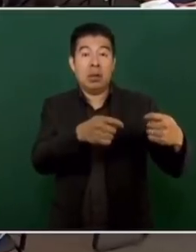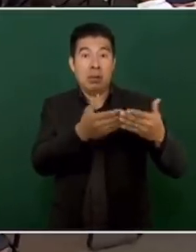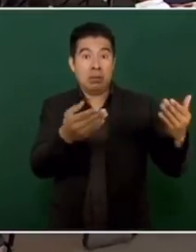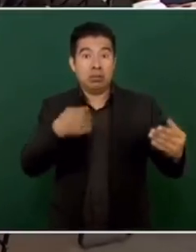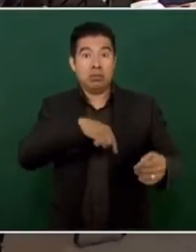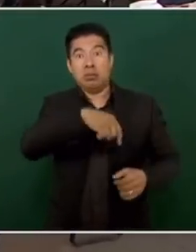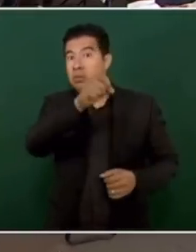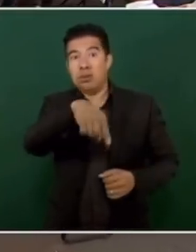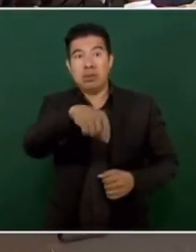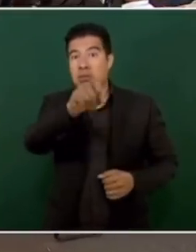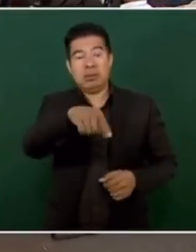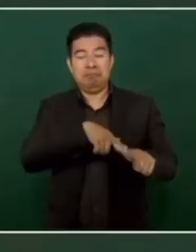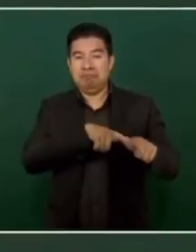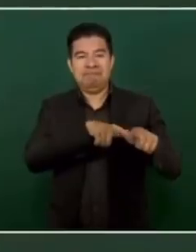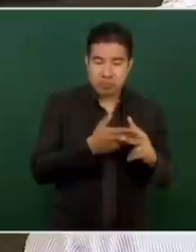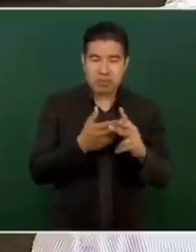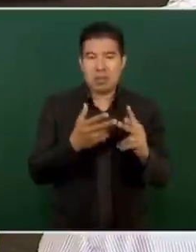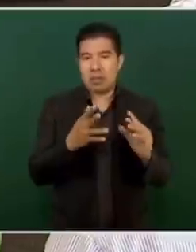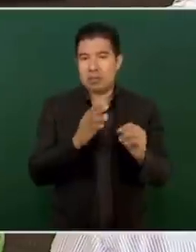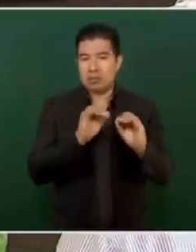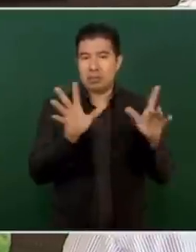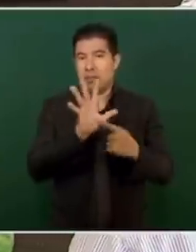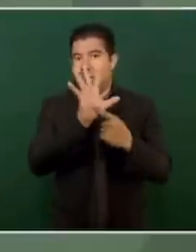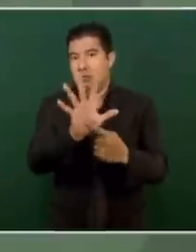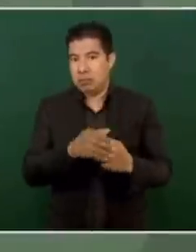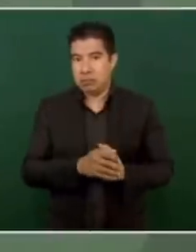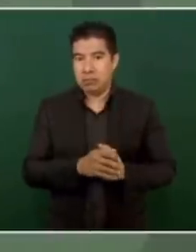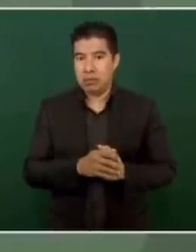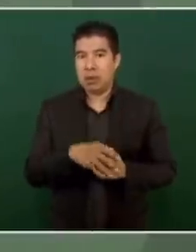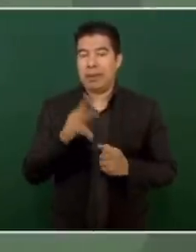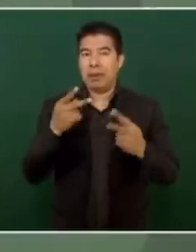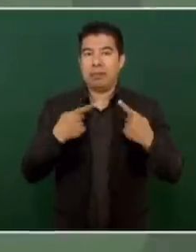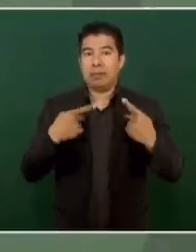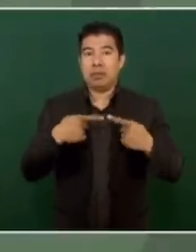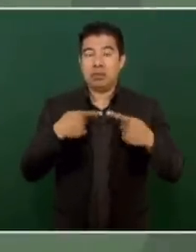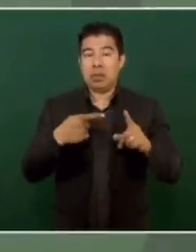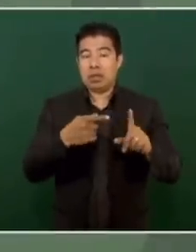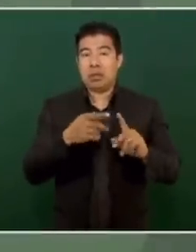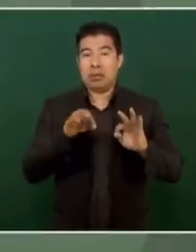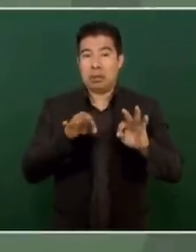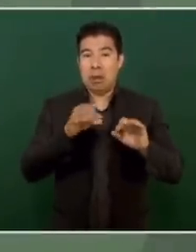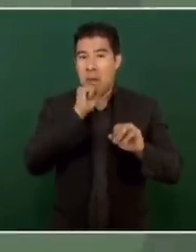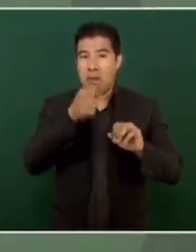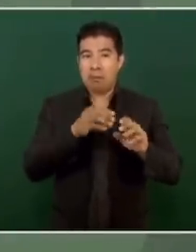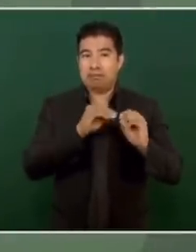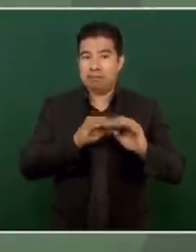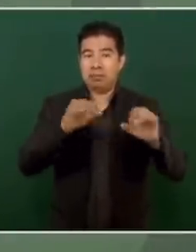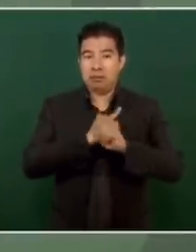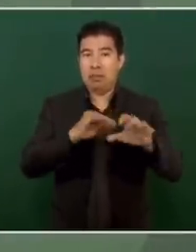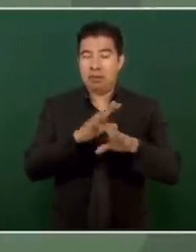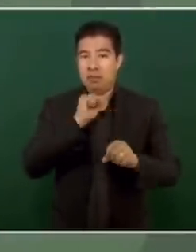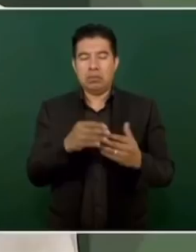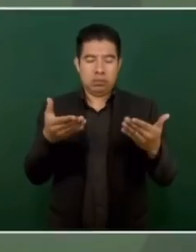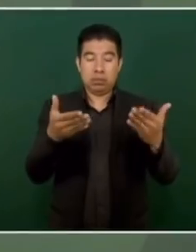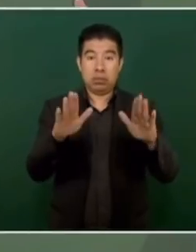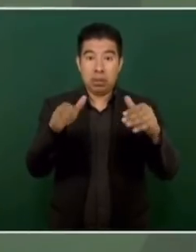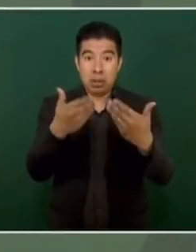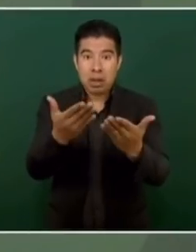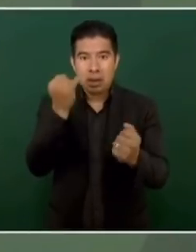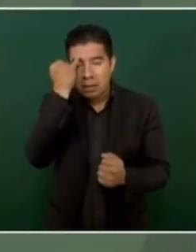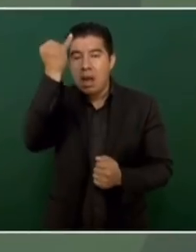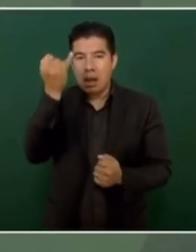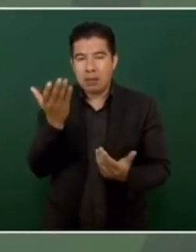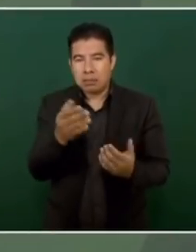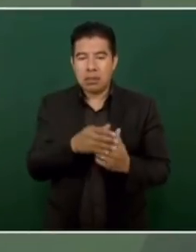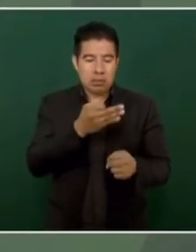seguimos teniendo homicidios. En el caso de los periodistas, estamos hablando de cinco periodistas asesinados en lo que va del año. En este